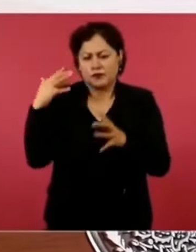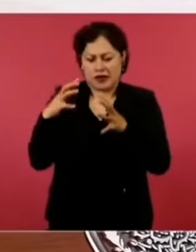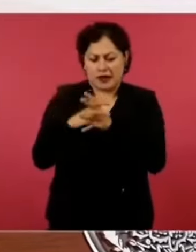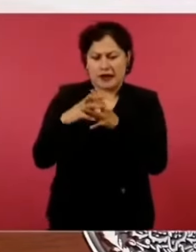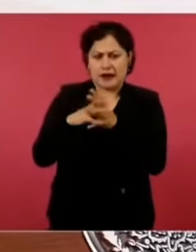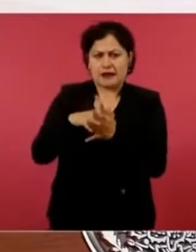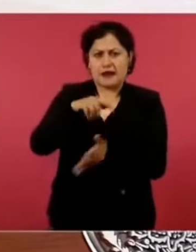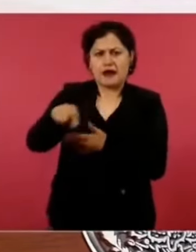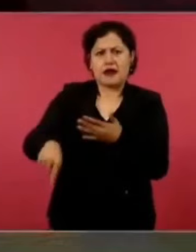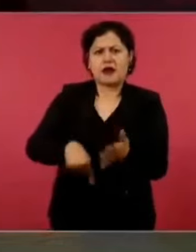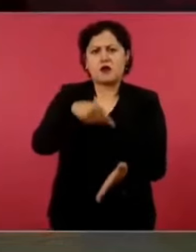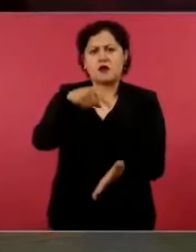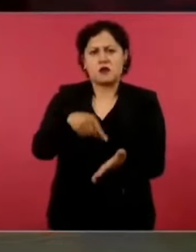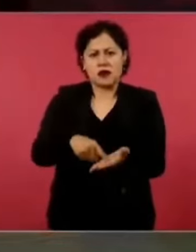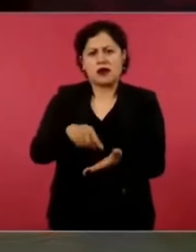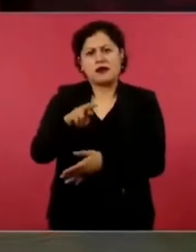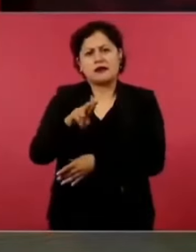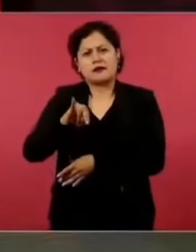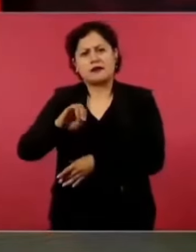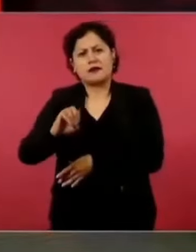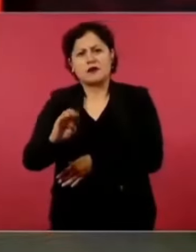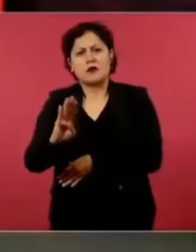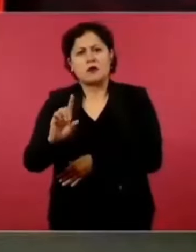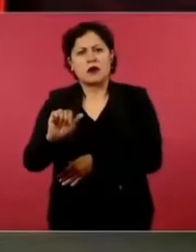A Cananea empezaron a llegar